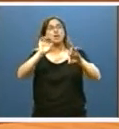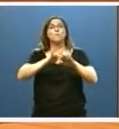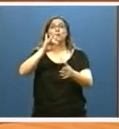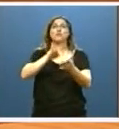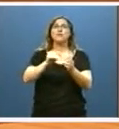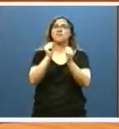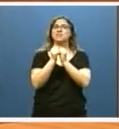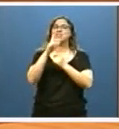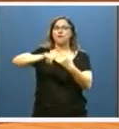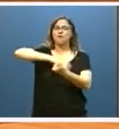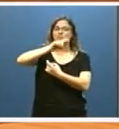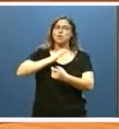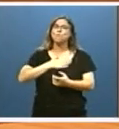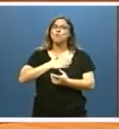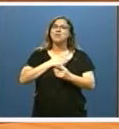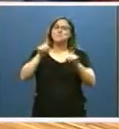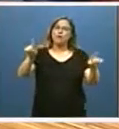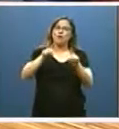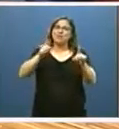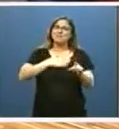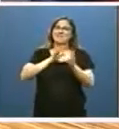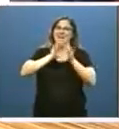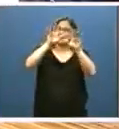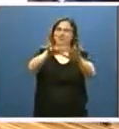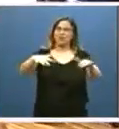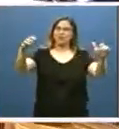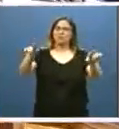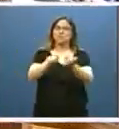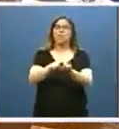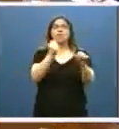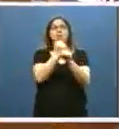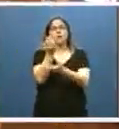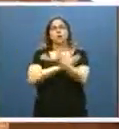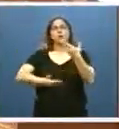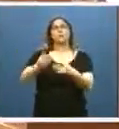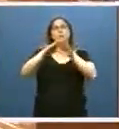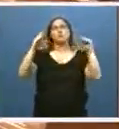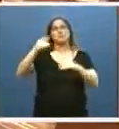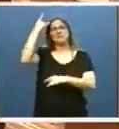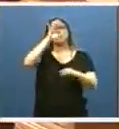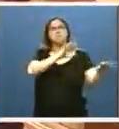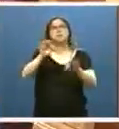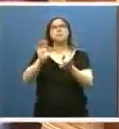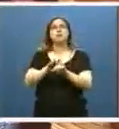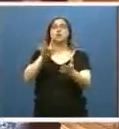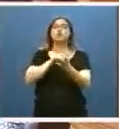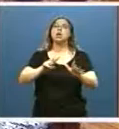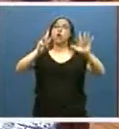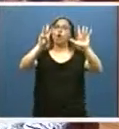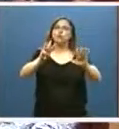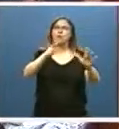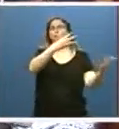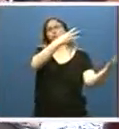aniversario de nuestra Orquesta Sinfónica. Estamos trabajando con la Universidad de Salamanca en la preparación de su octavo centenario